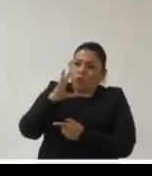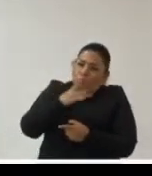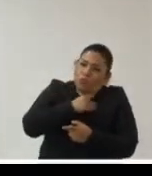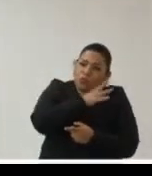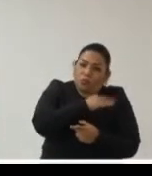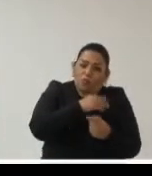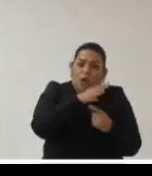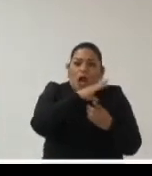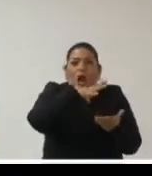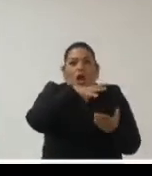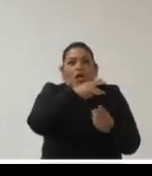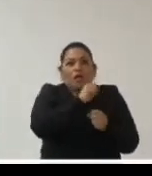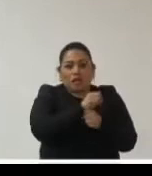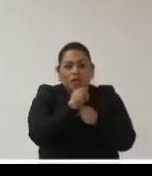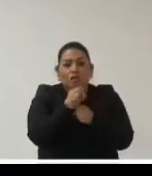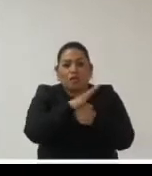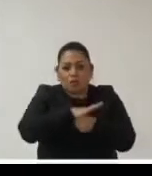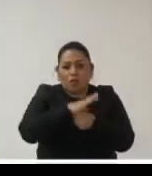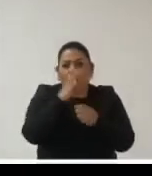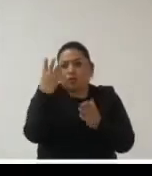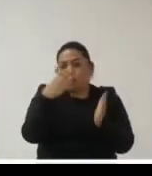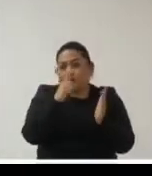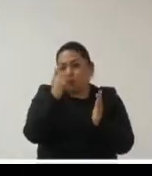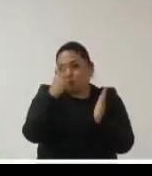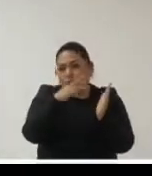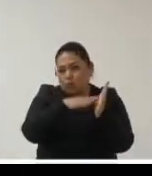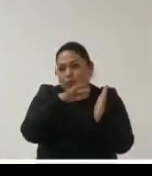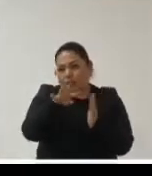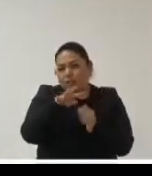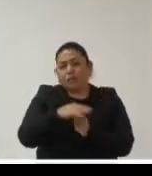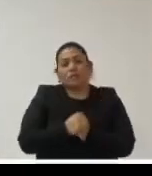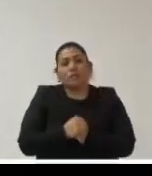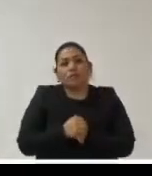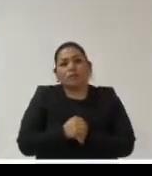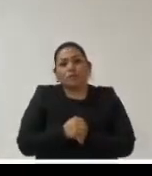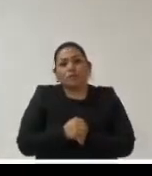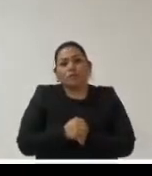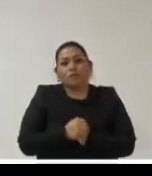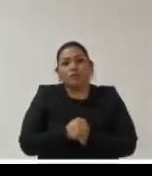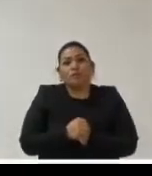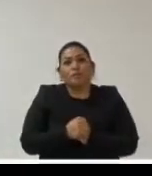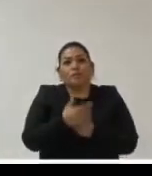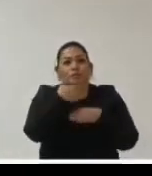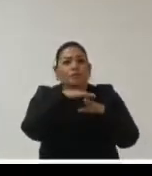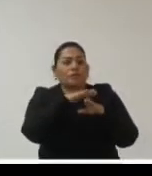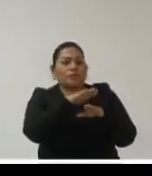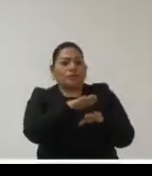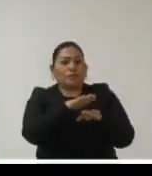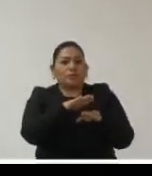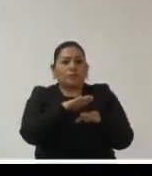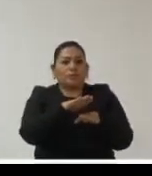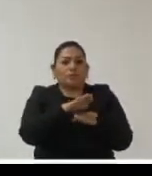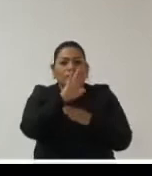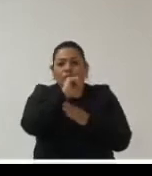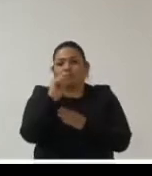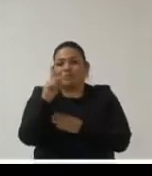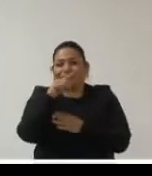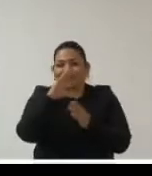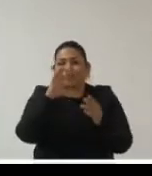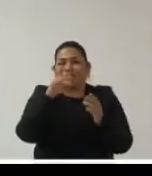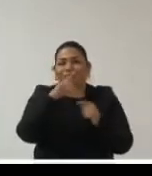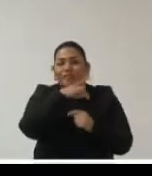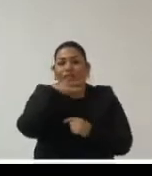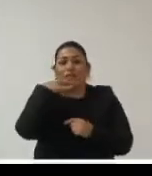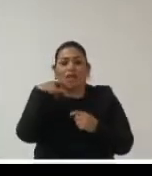algunos meses atrás de una aplicación que se quería generar sobre justamente los contagiados en Chile